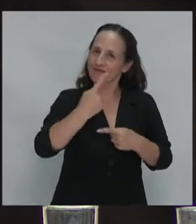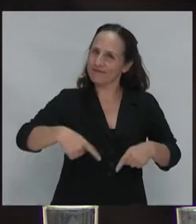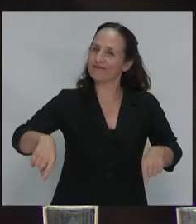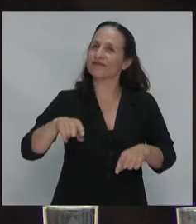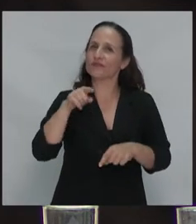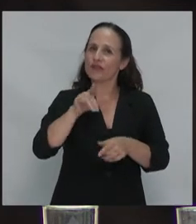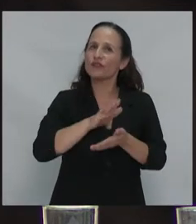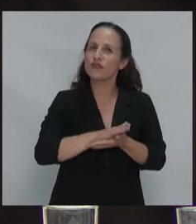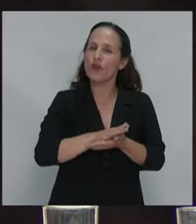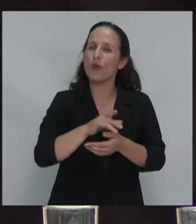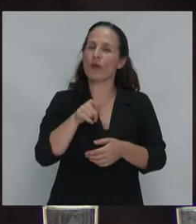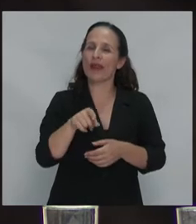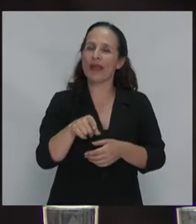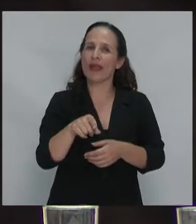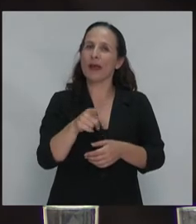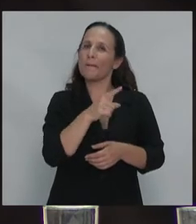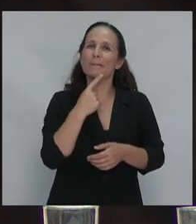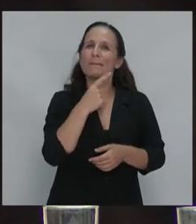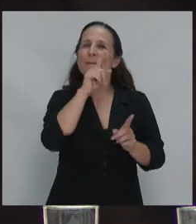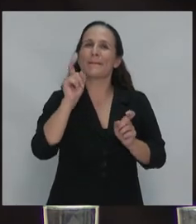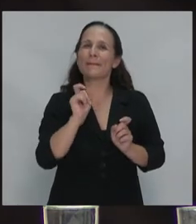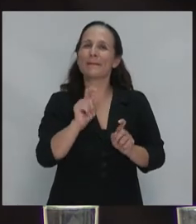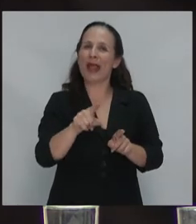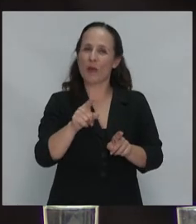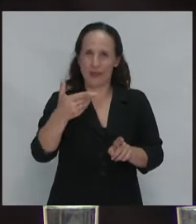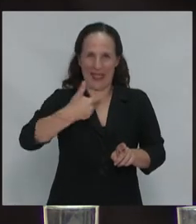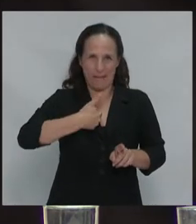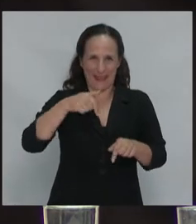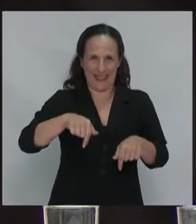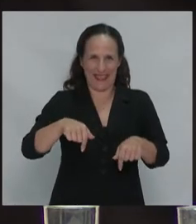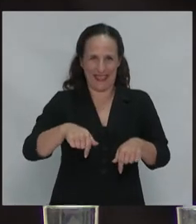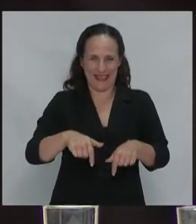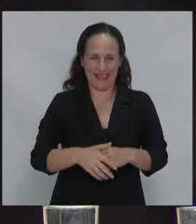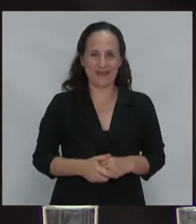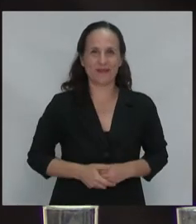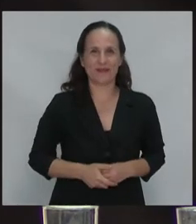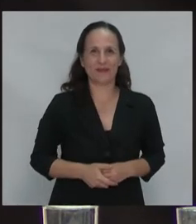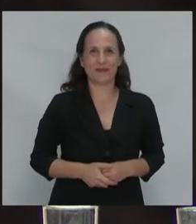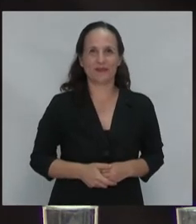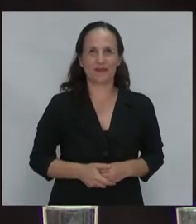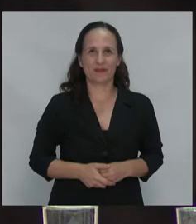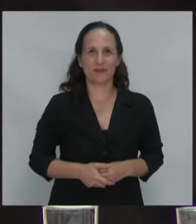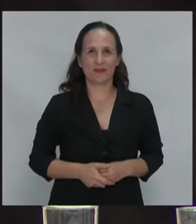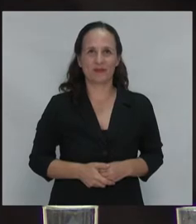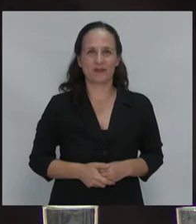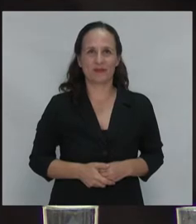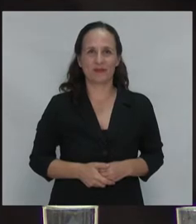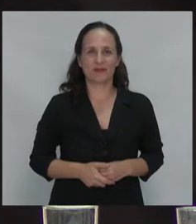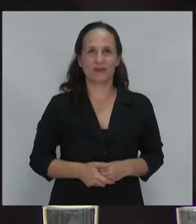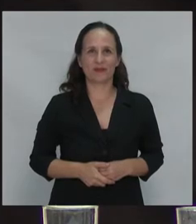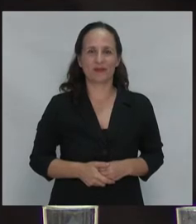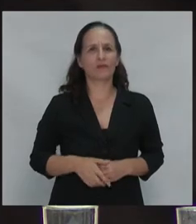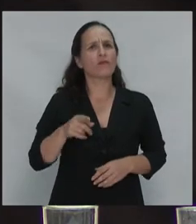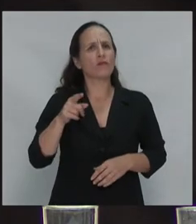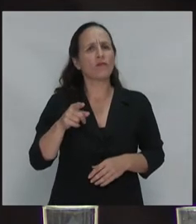hacen a la respuesta de la pregunta que nos han planteado. ¿Puede la economía